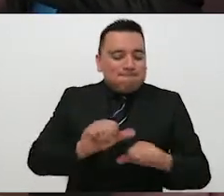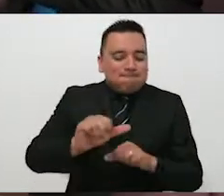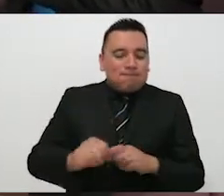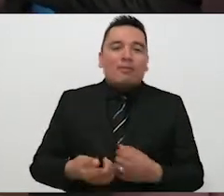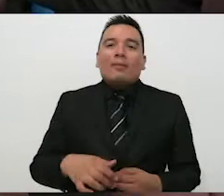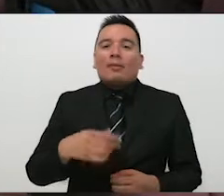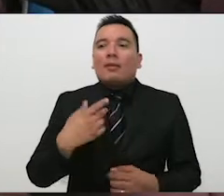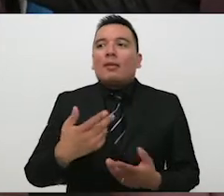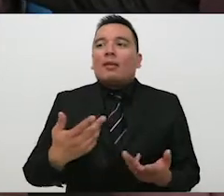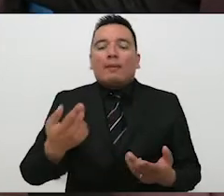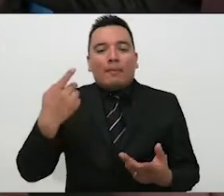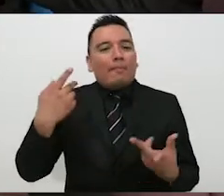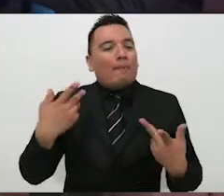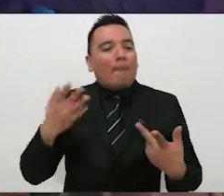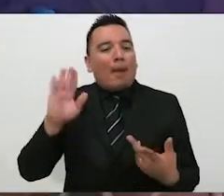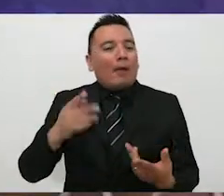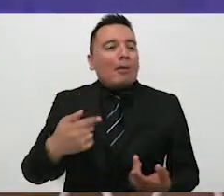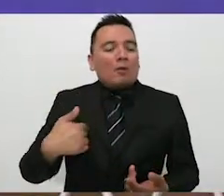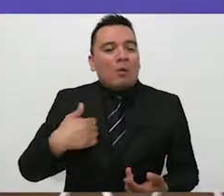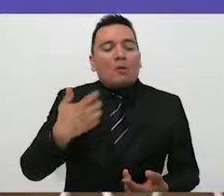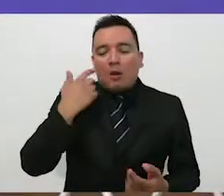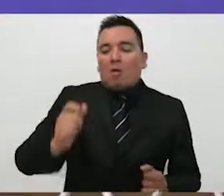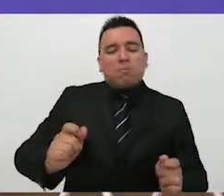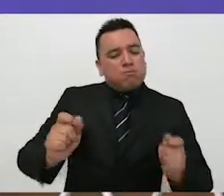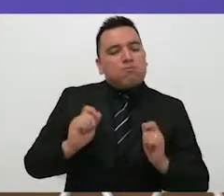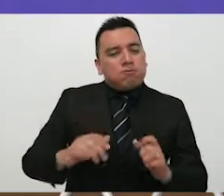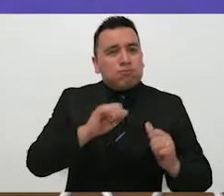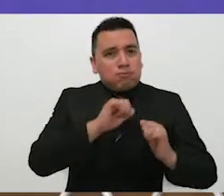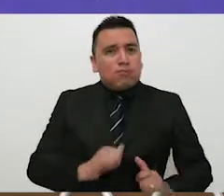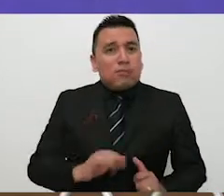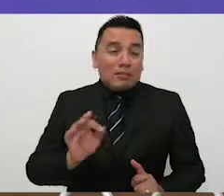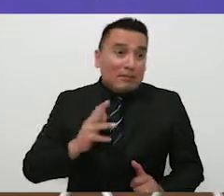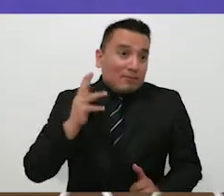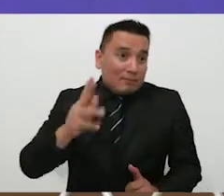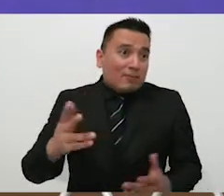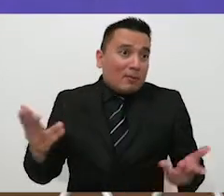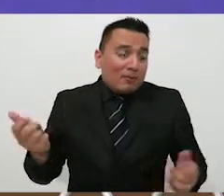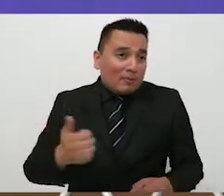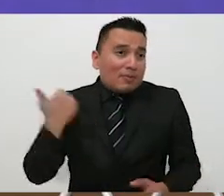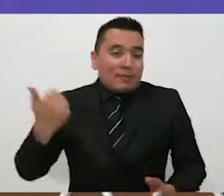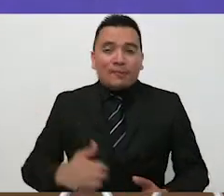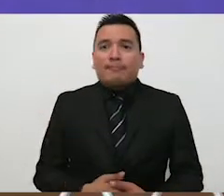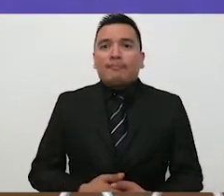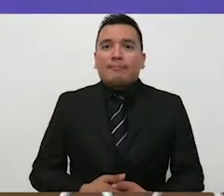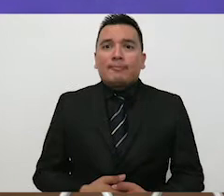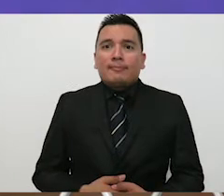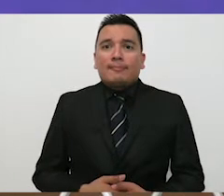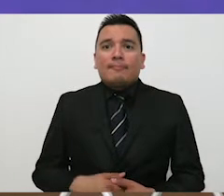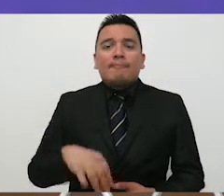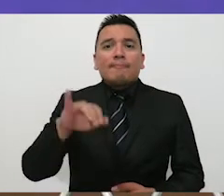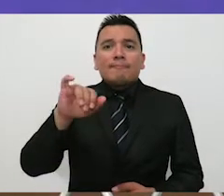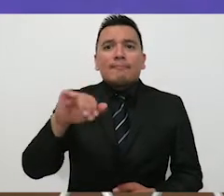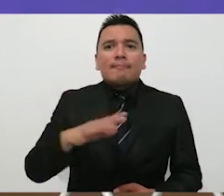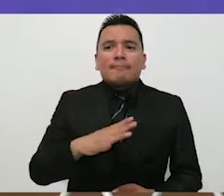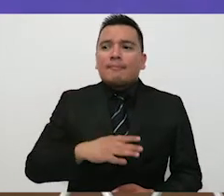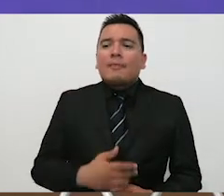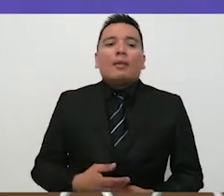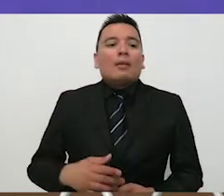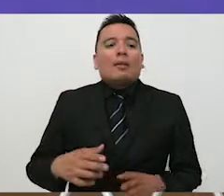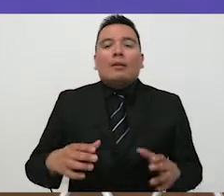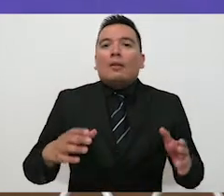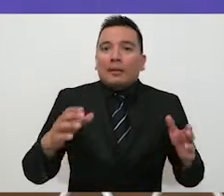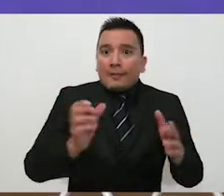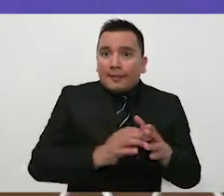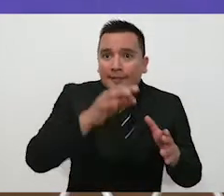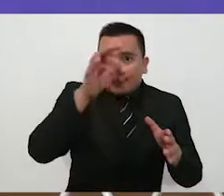en donde van a estar ellos y se van a ver reflejados el día de mañana. Así es. Fíjate que sí, es un programa, el cabildos infantiles está enfocado a